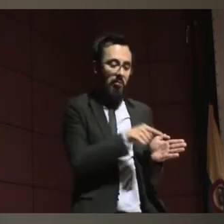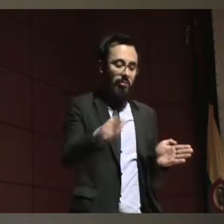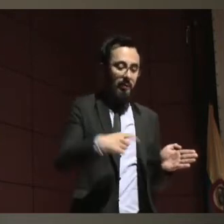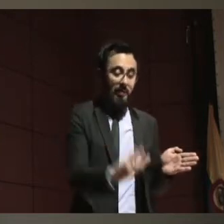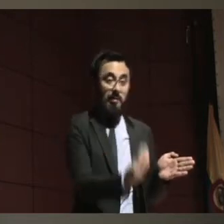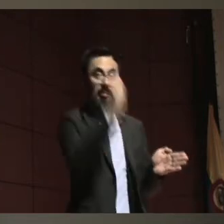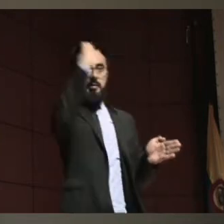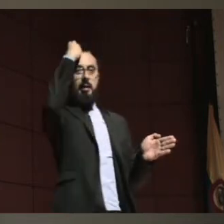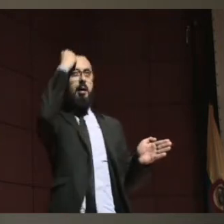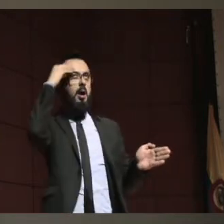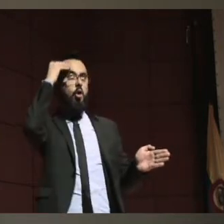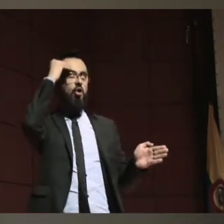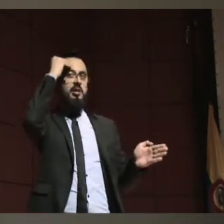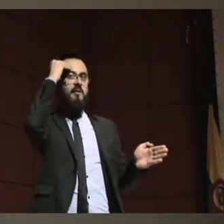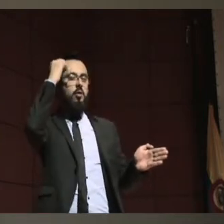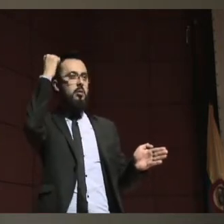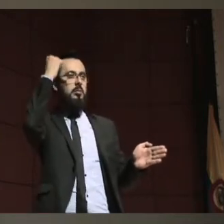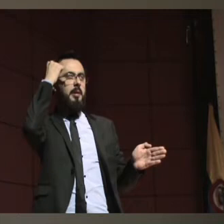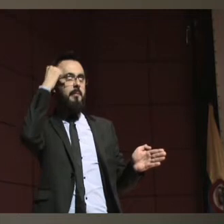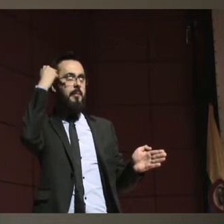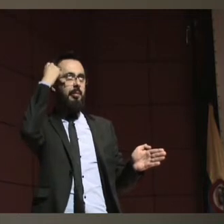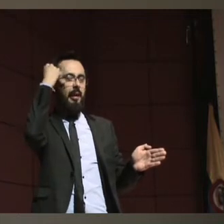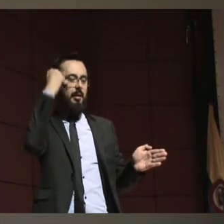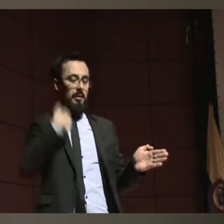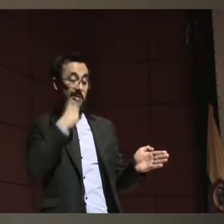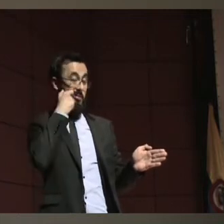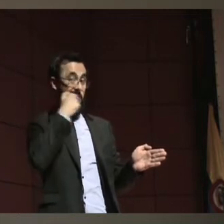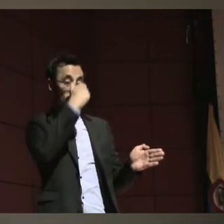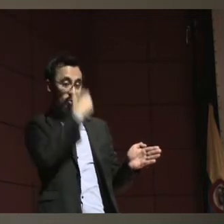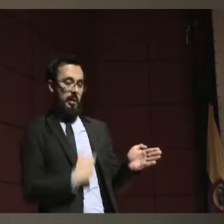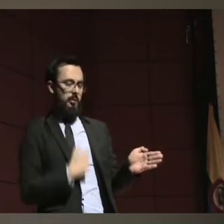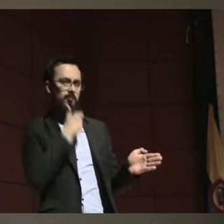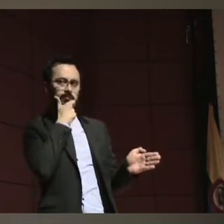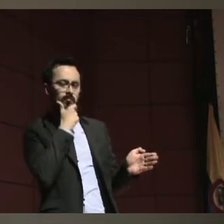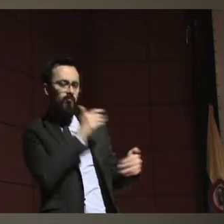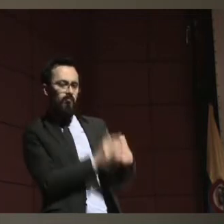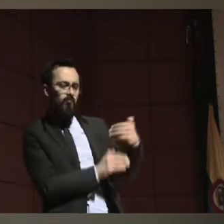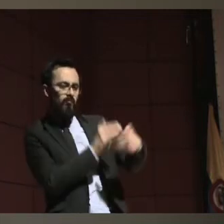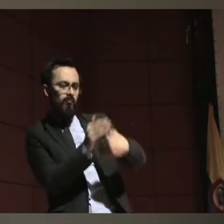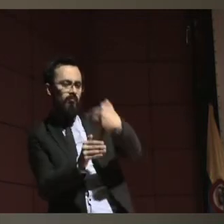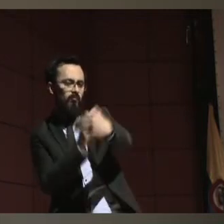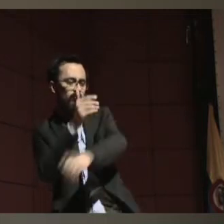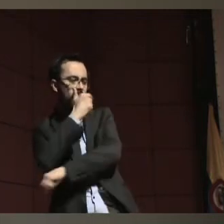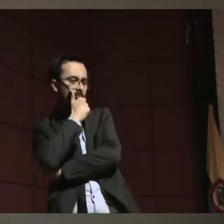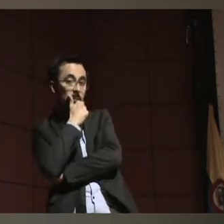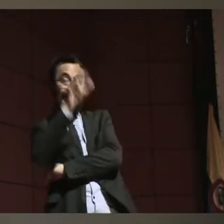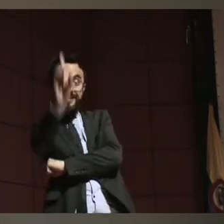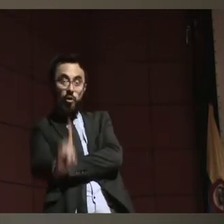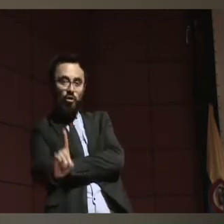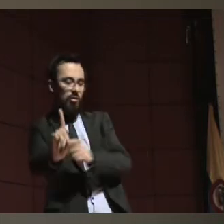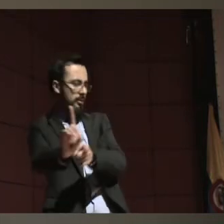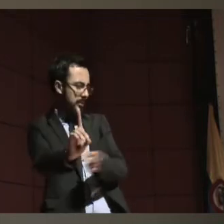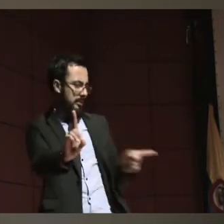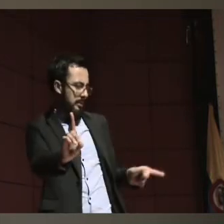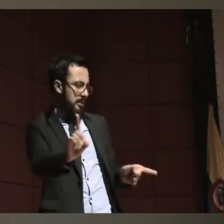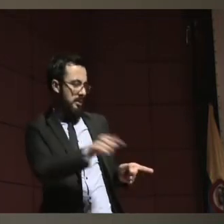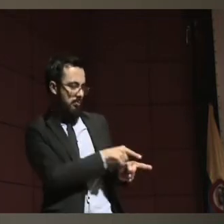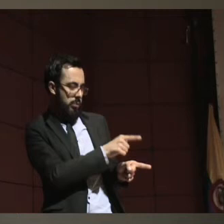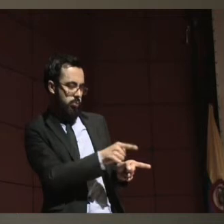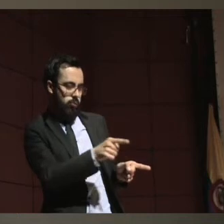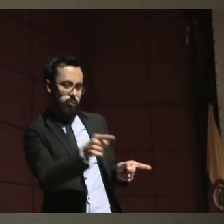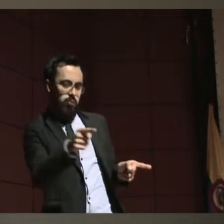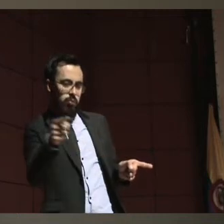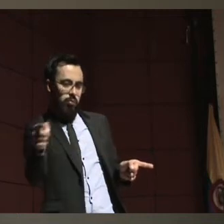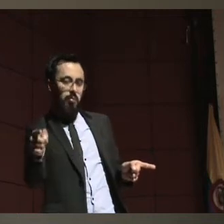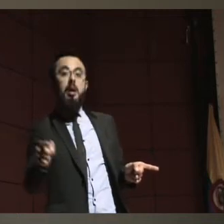elementos de ser humano que son muy importantes, pero que al mismo tiempo yo voy generando a través del tiempo